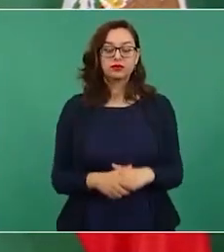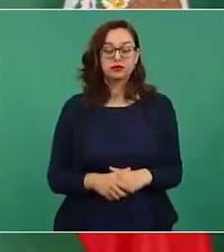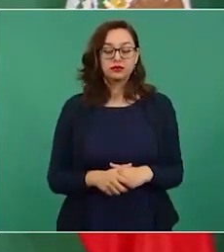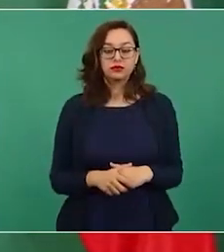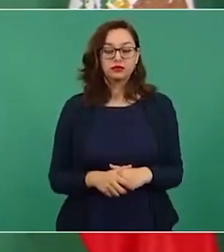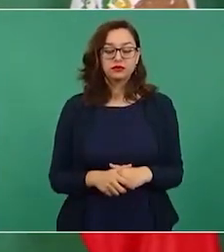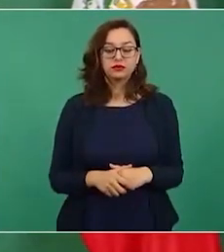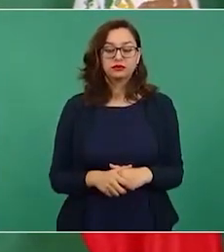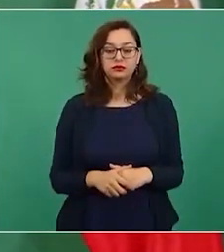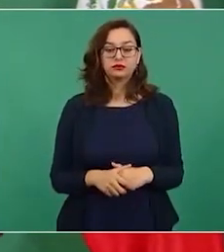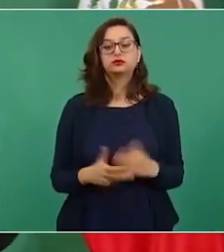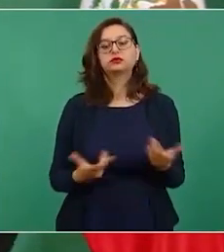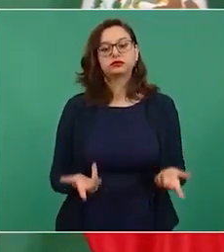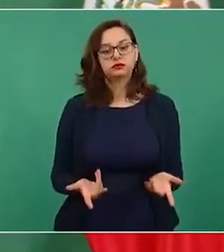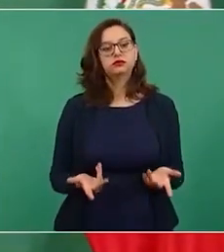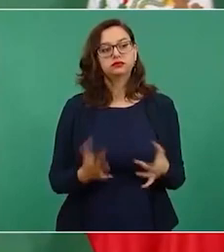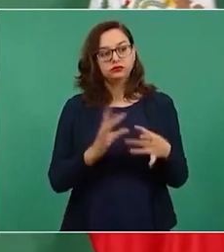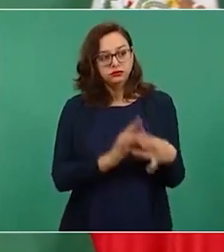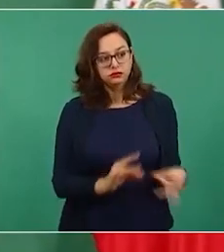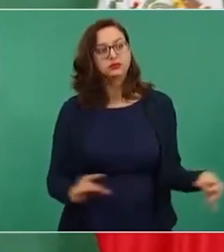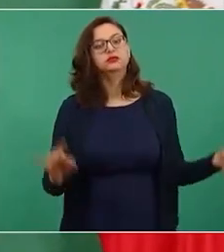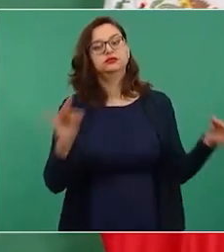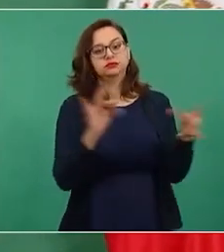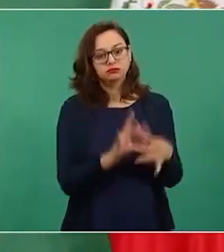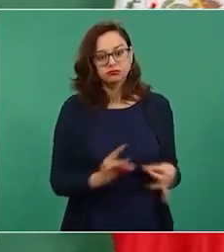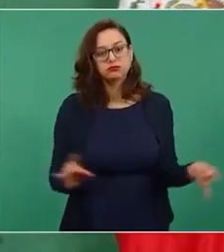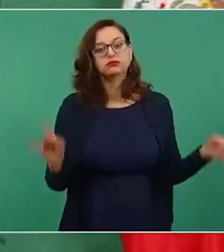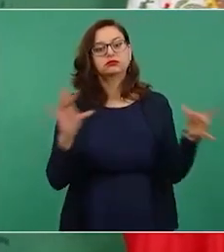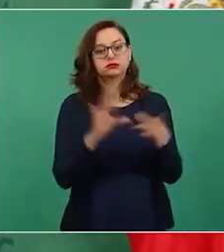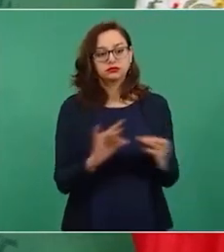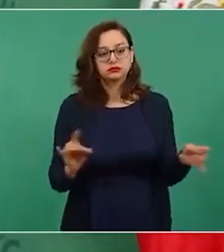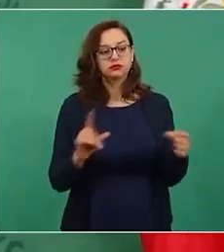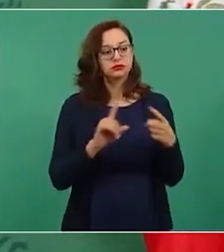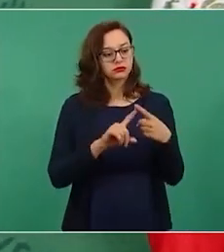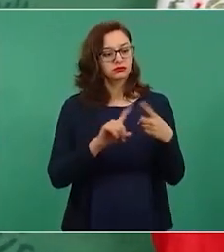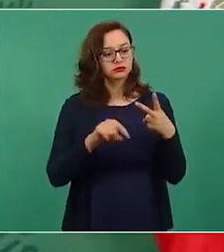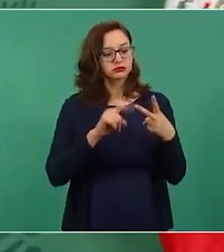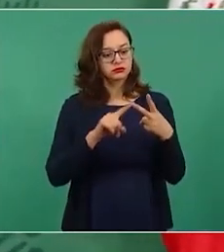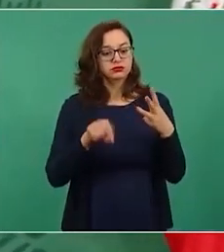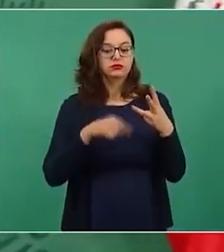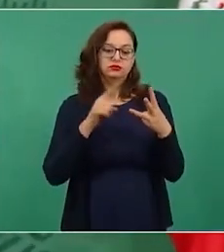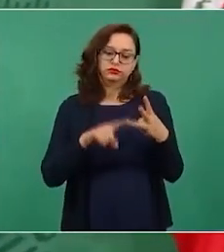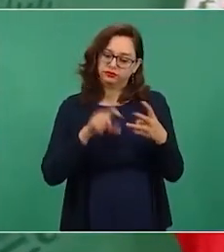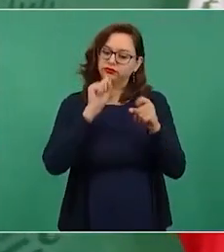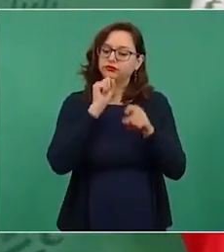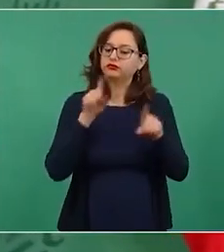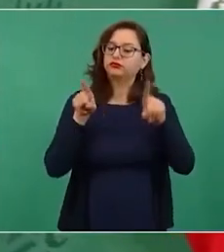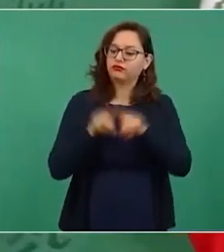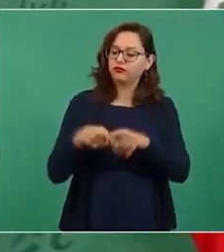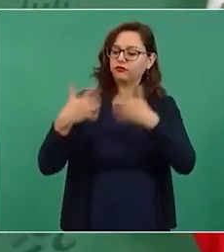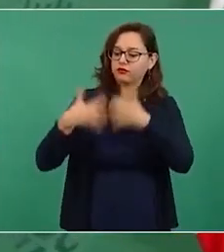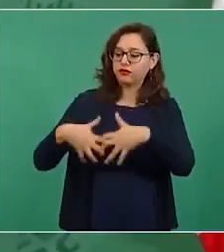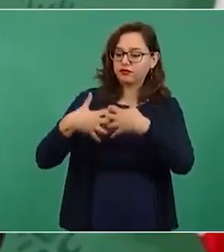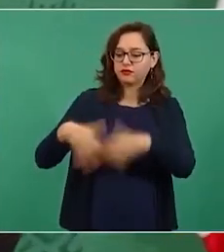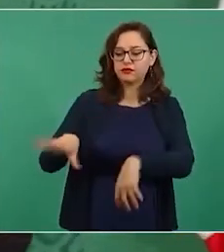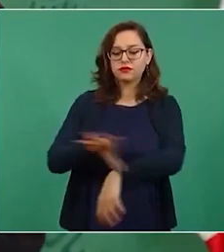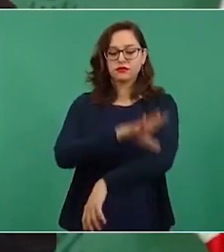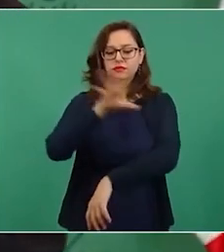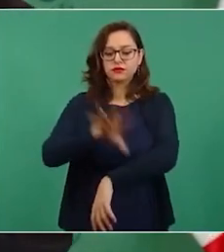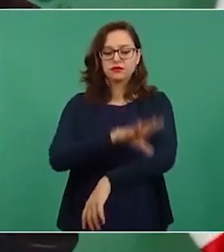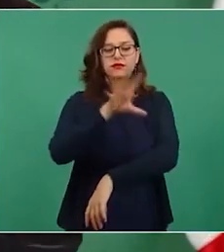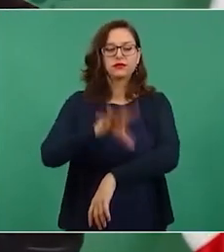Y le traté el asunto también de la industria eléctrica. De cómo querían